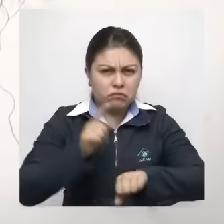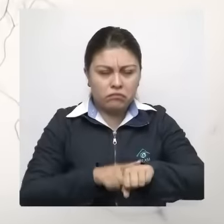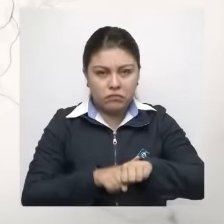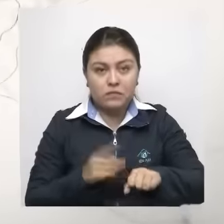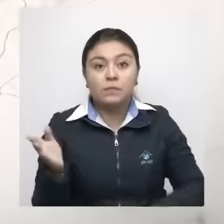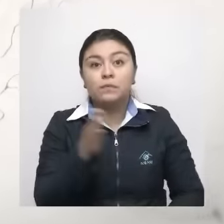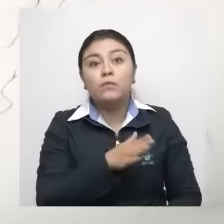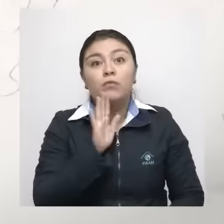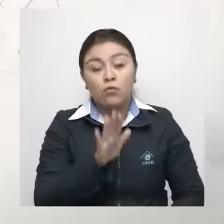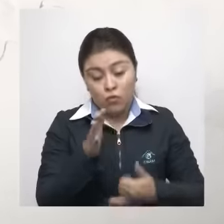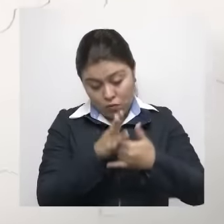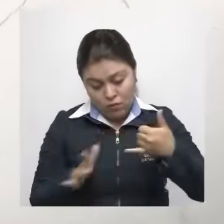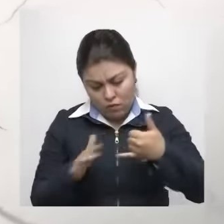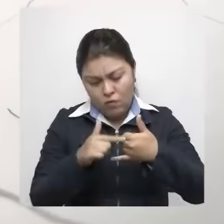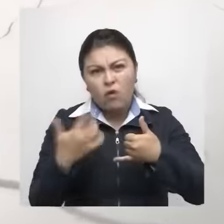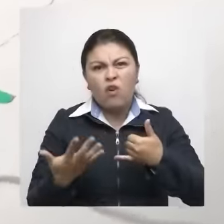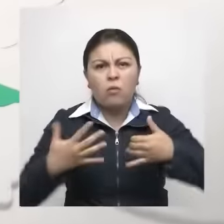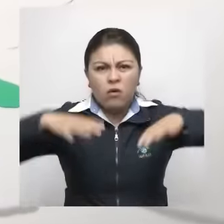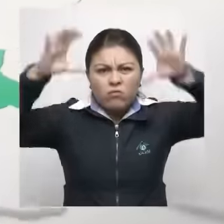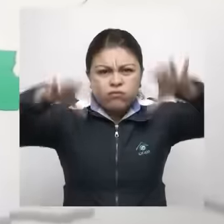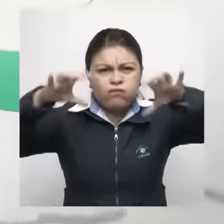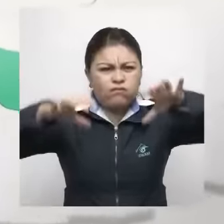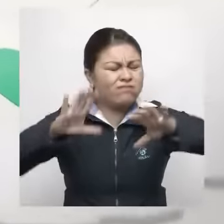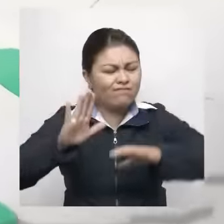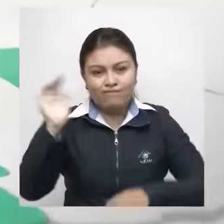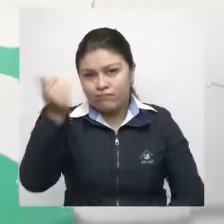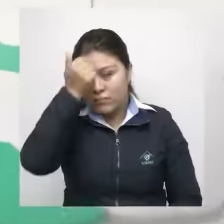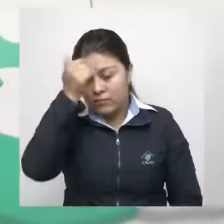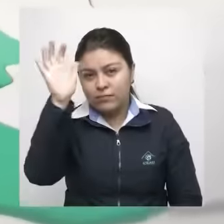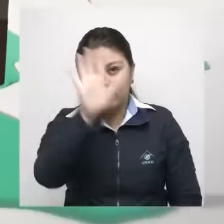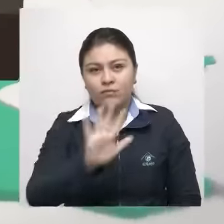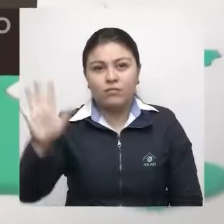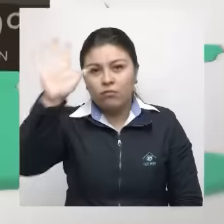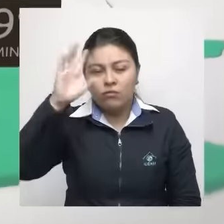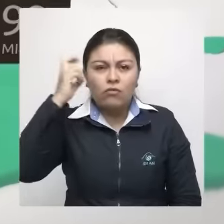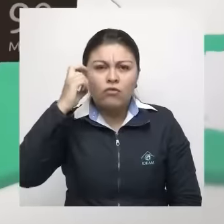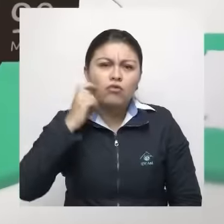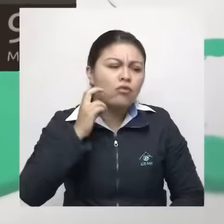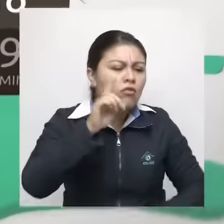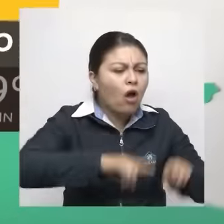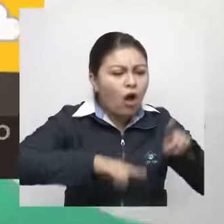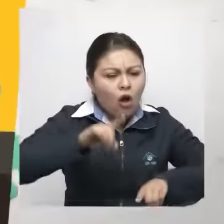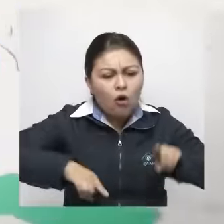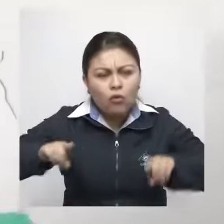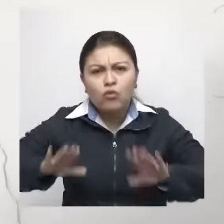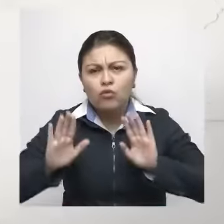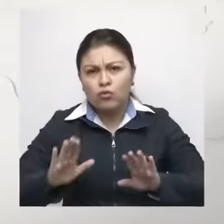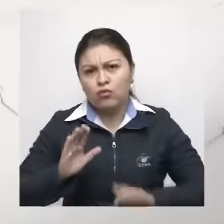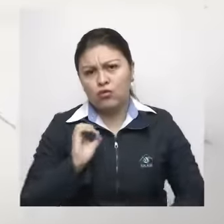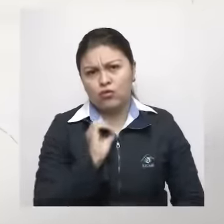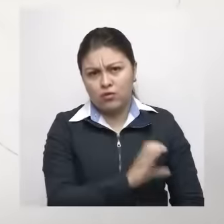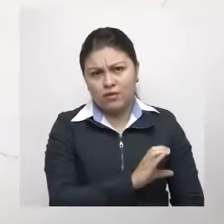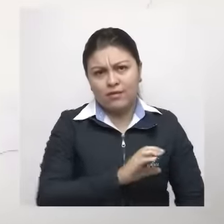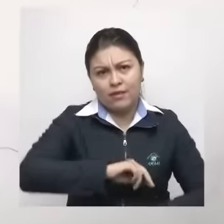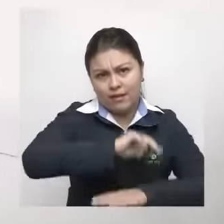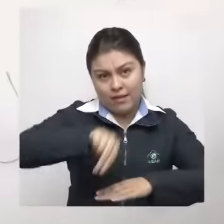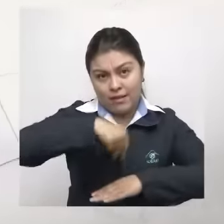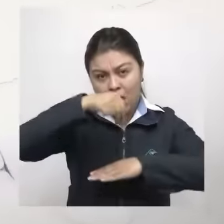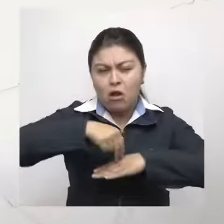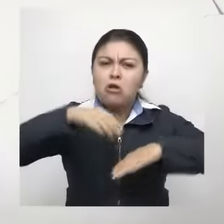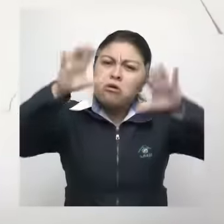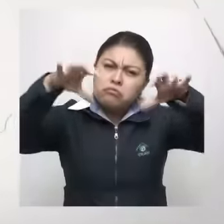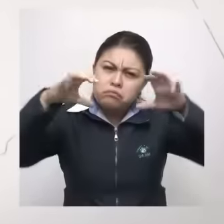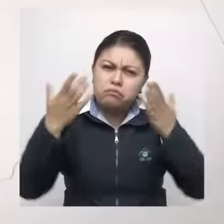sobre el departamento del Chocó y algunas zonas aledañas al occidente de Nariño. Lloviznas de menor intensidad aisladas caerán sobre el